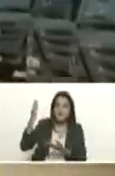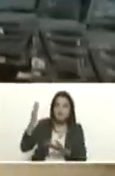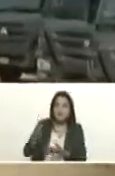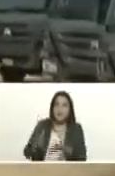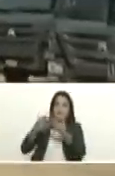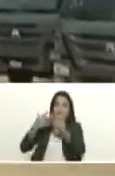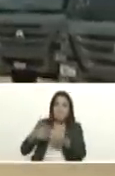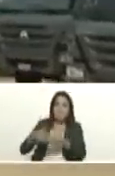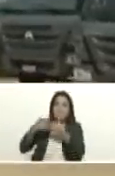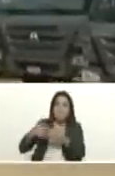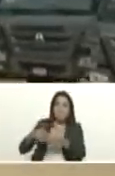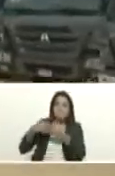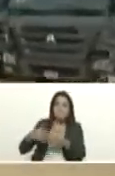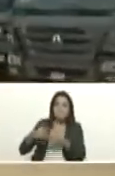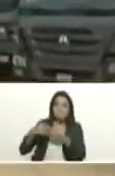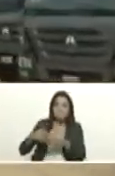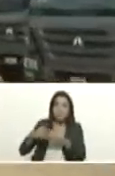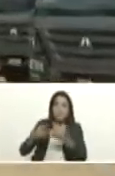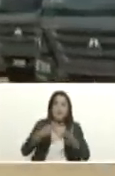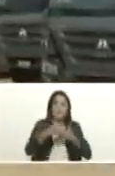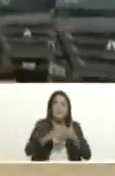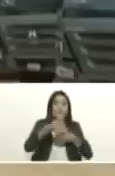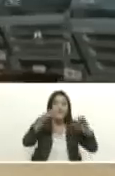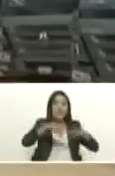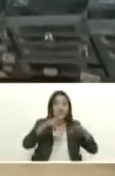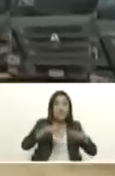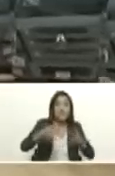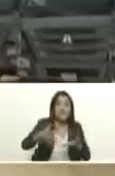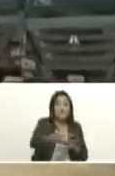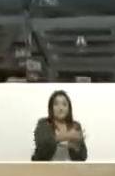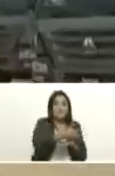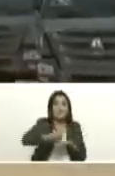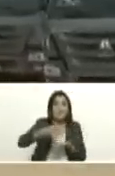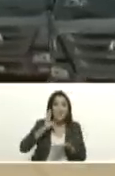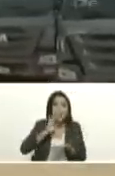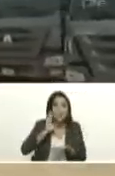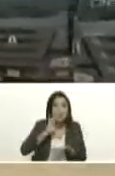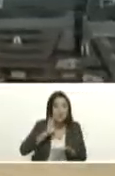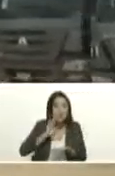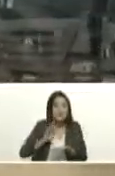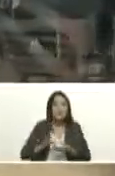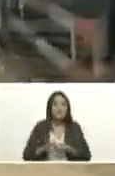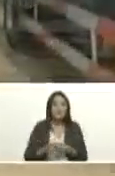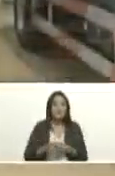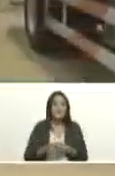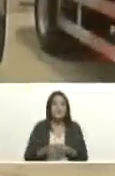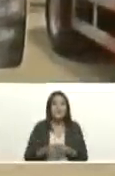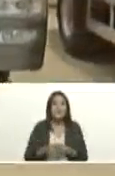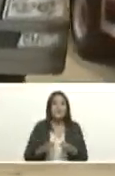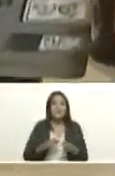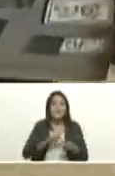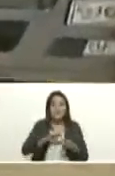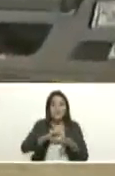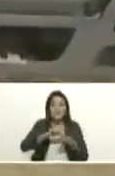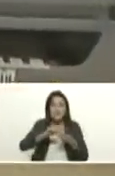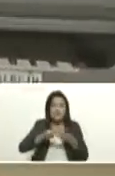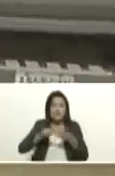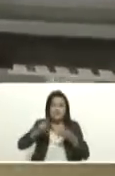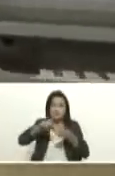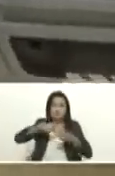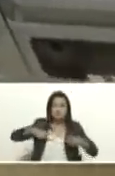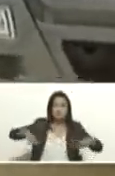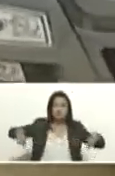maquinaria destinada para el plan de lluvia para el plan de emergencia para situaciones sobrevenidas tres galpones completamente